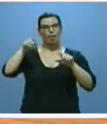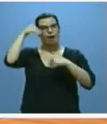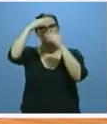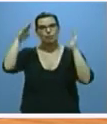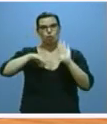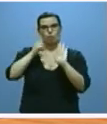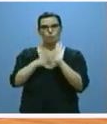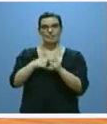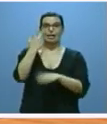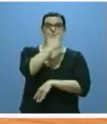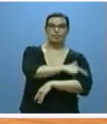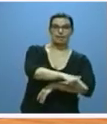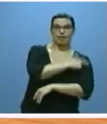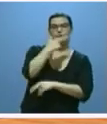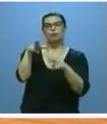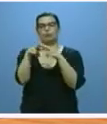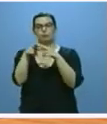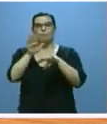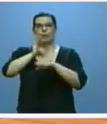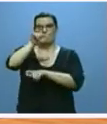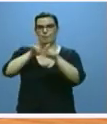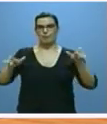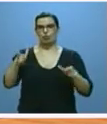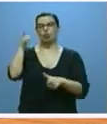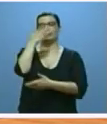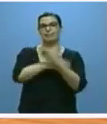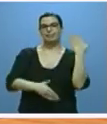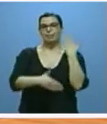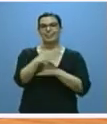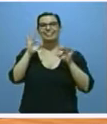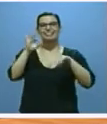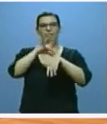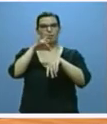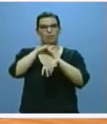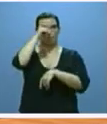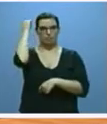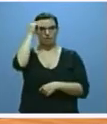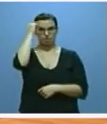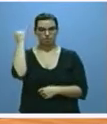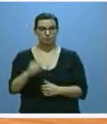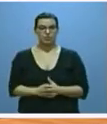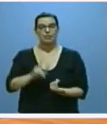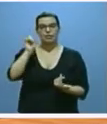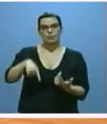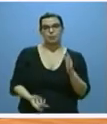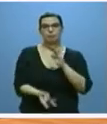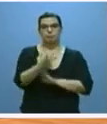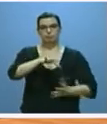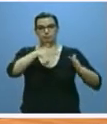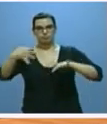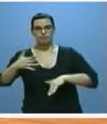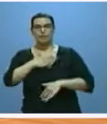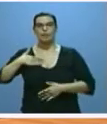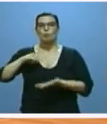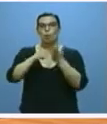sociosanitaria para personas con discapacidad por enfermedad mental. También vamos a desarrollar el plan de cuidados paliativos que